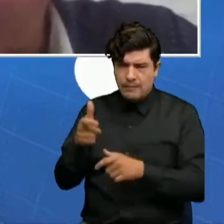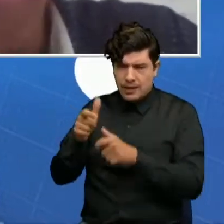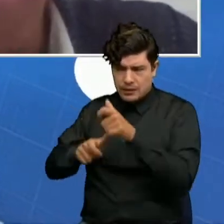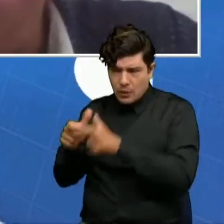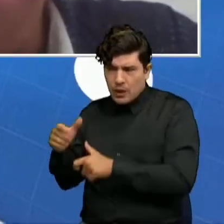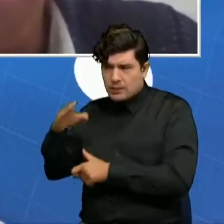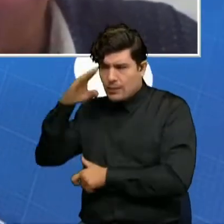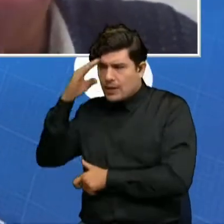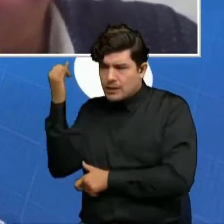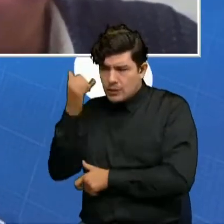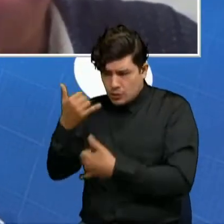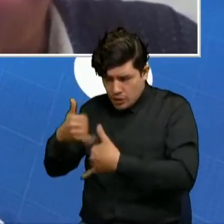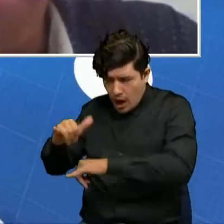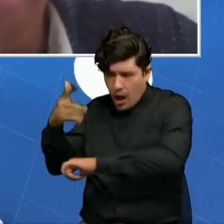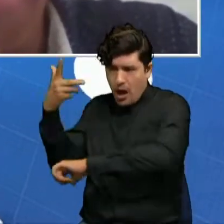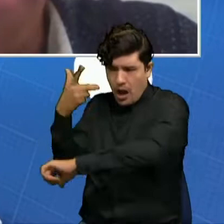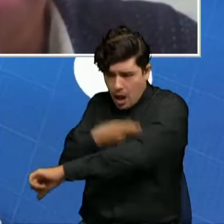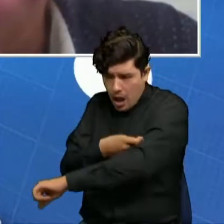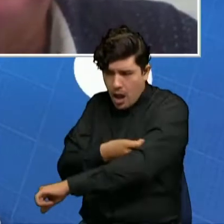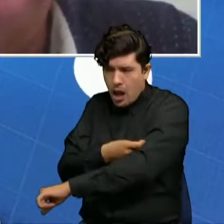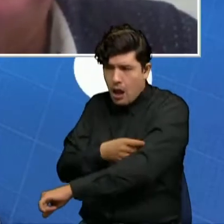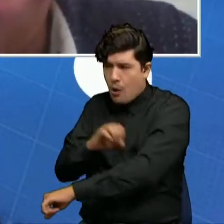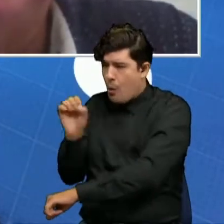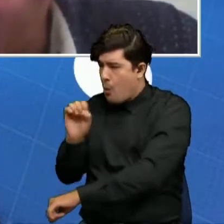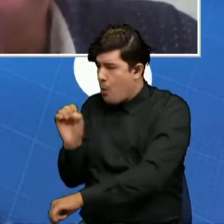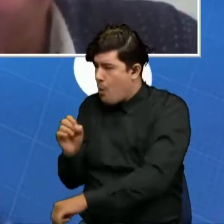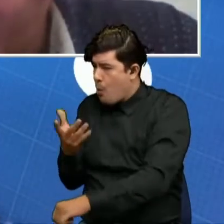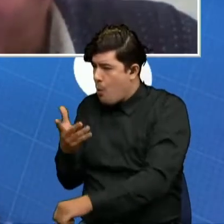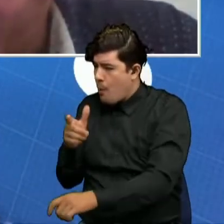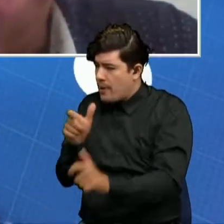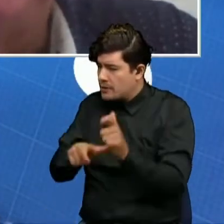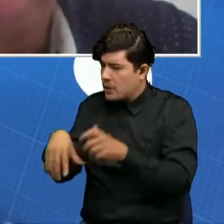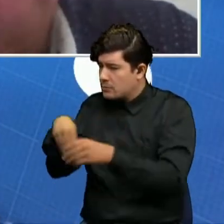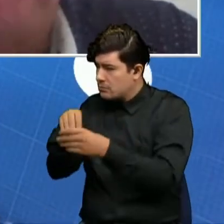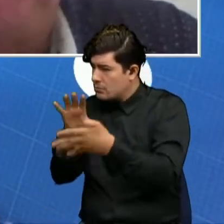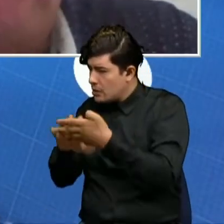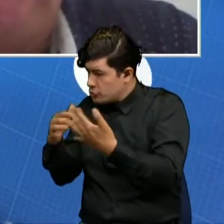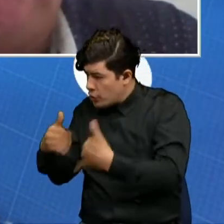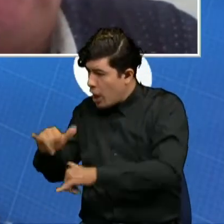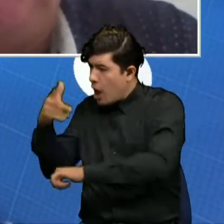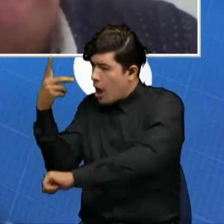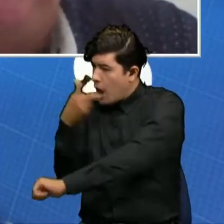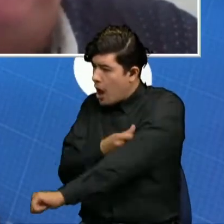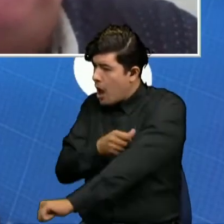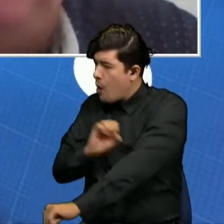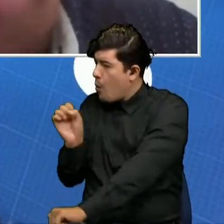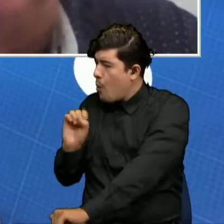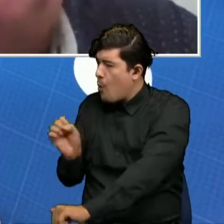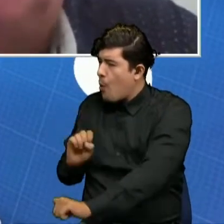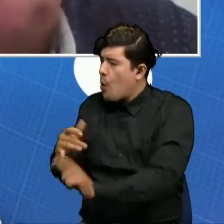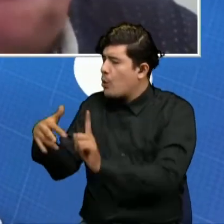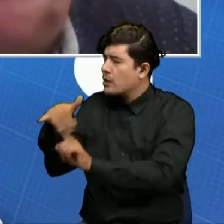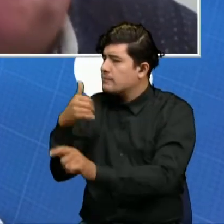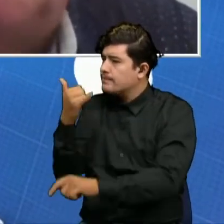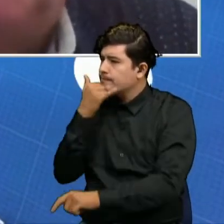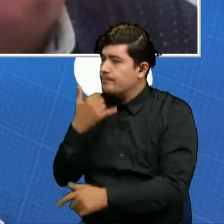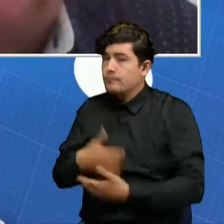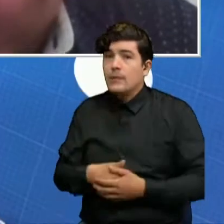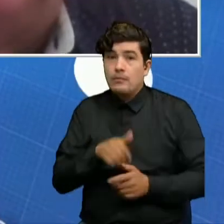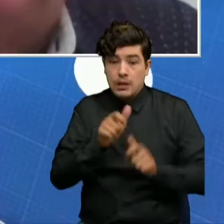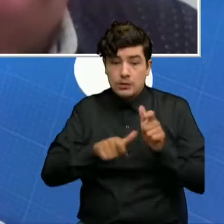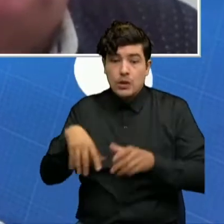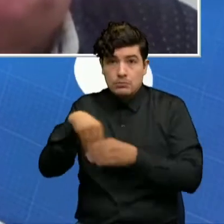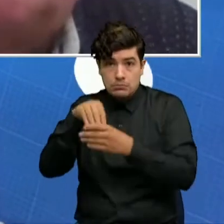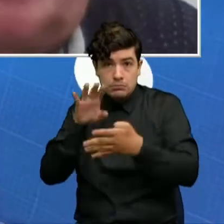vacunados, tanto los guardianes como la población carcelaria, los internos o cuál es el panorama para ellos a esta hora? Los internos se han venido